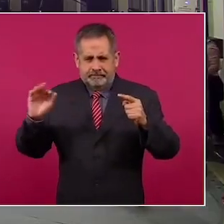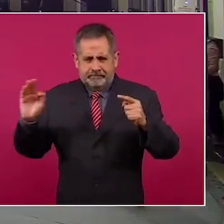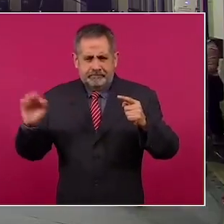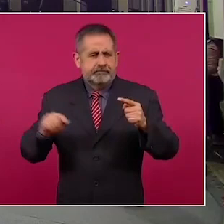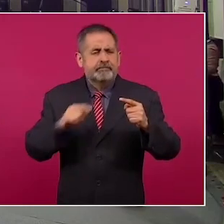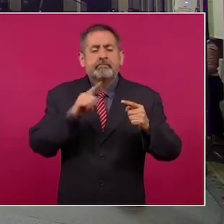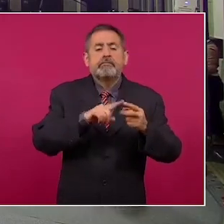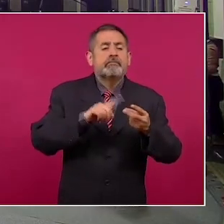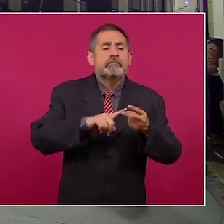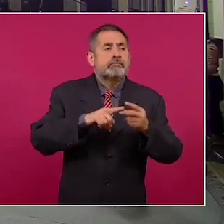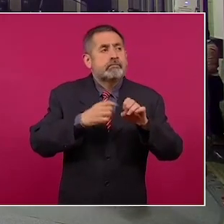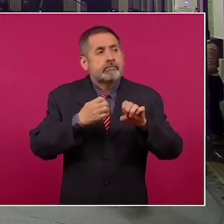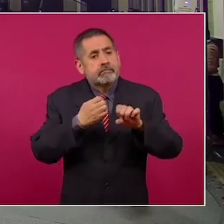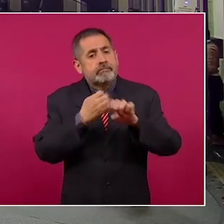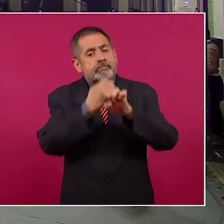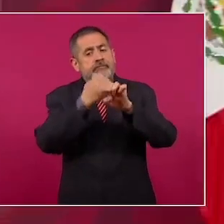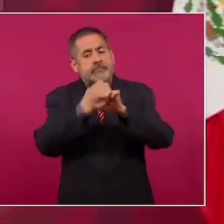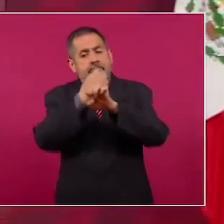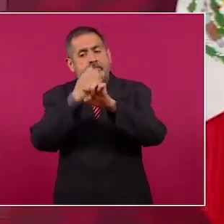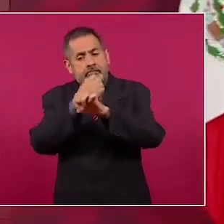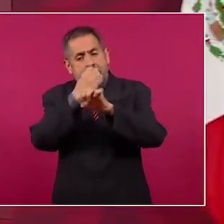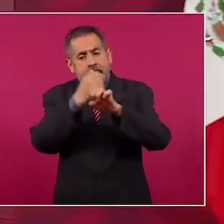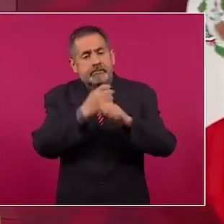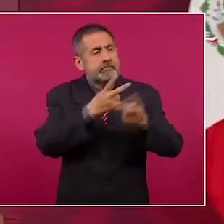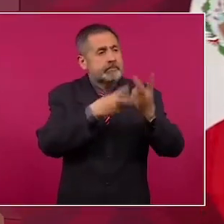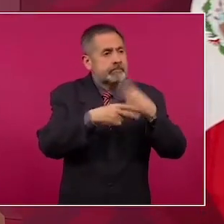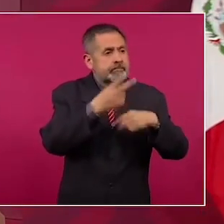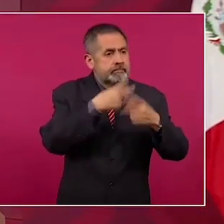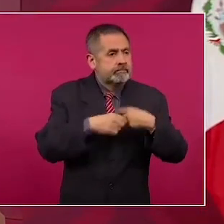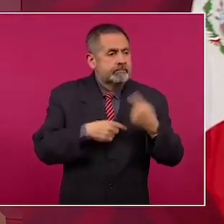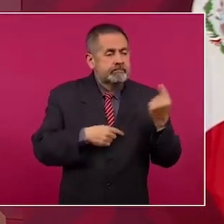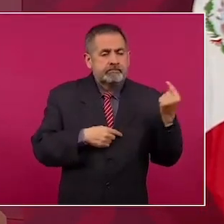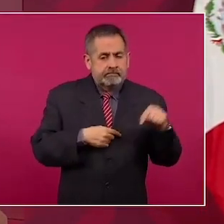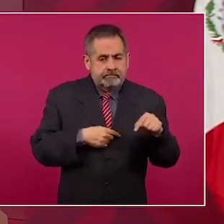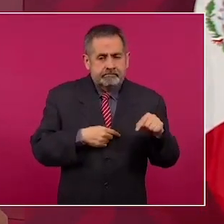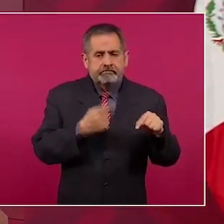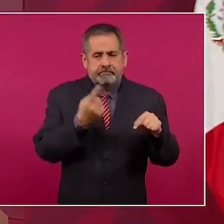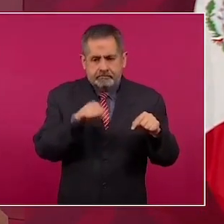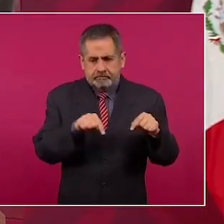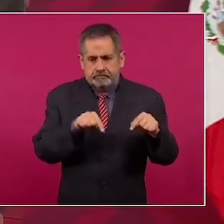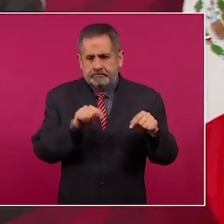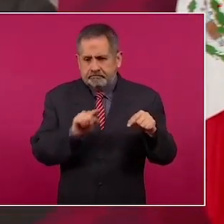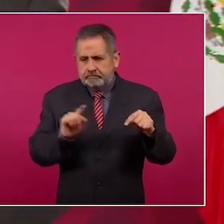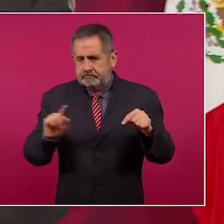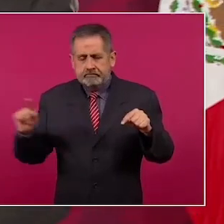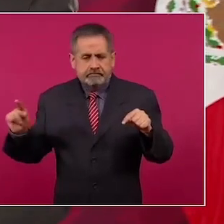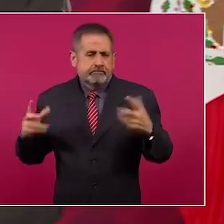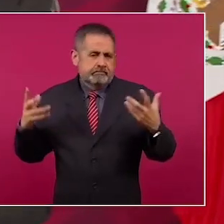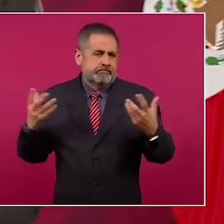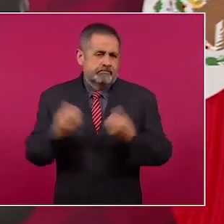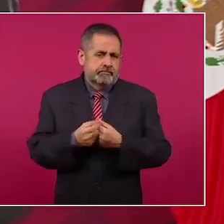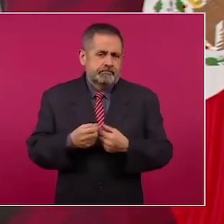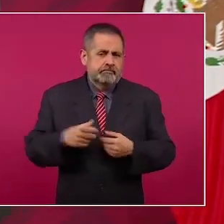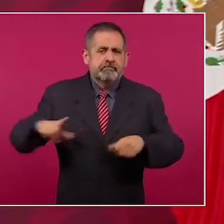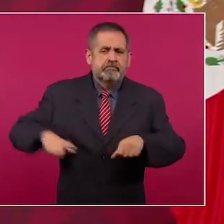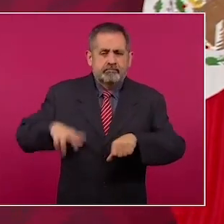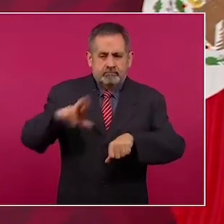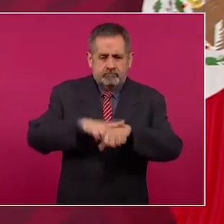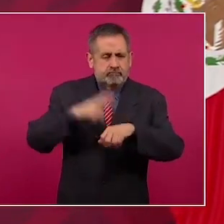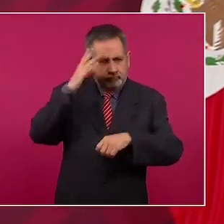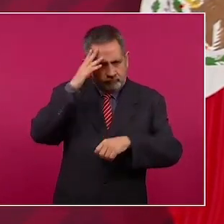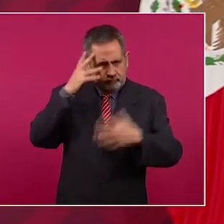ahí van a encabezar gobernadores,